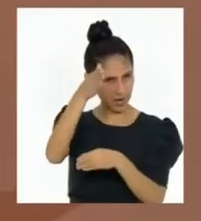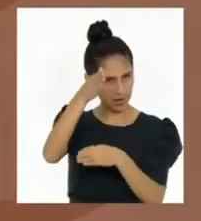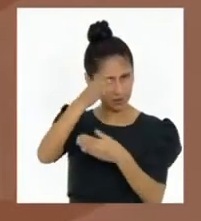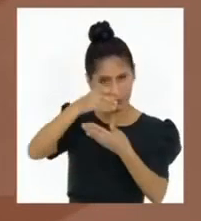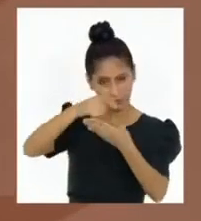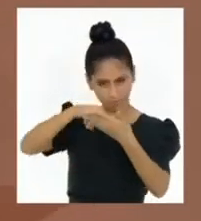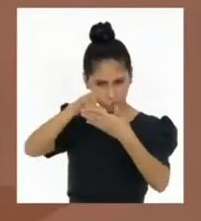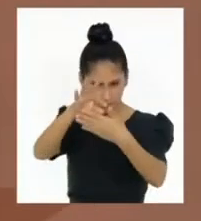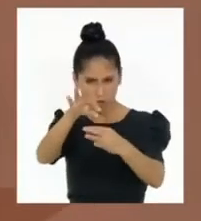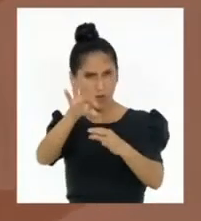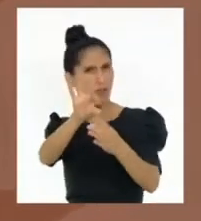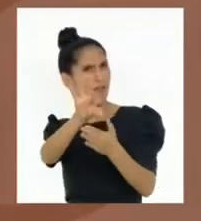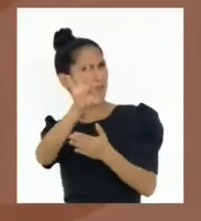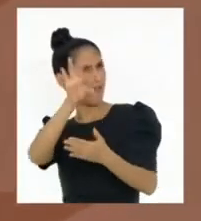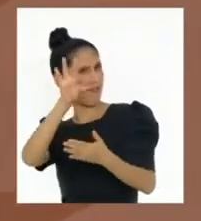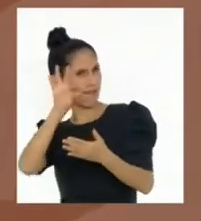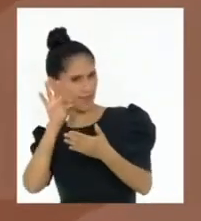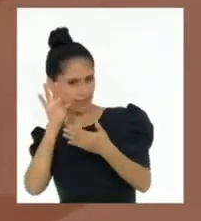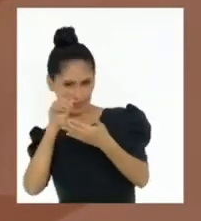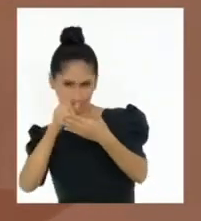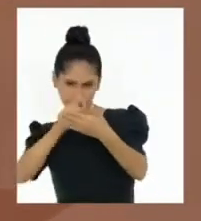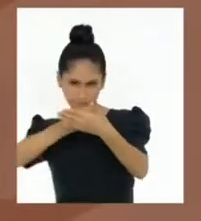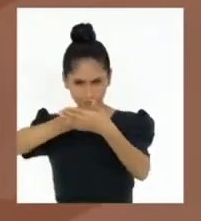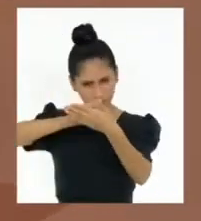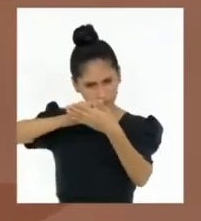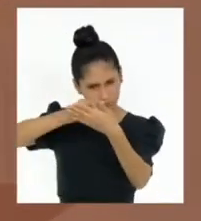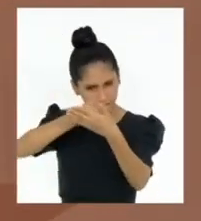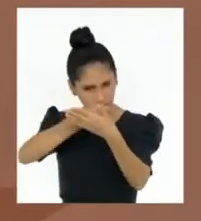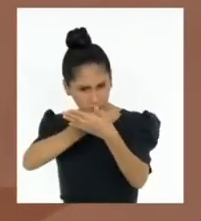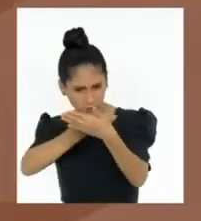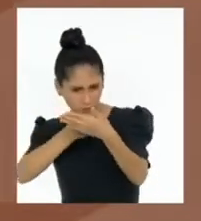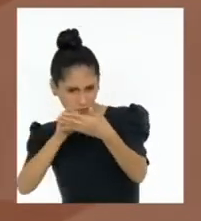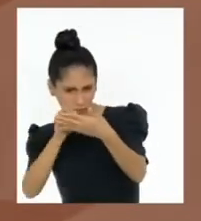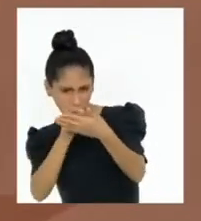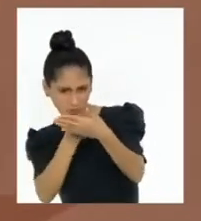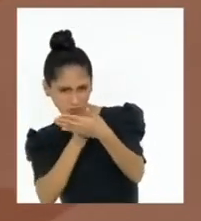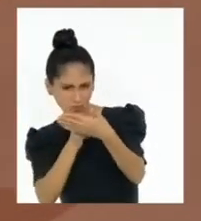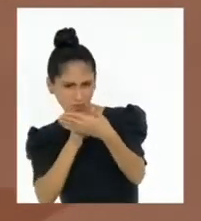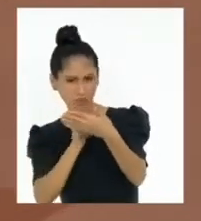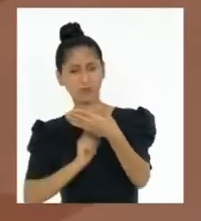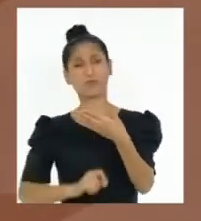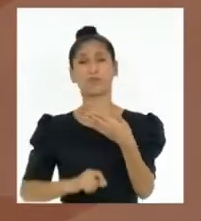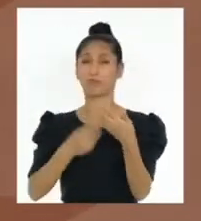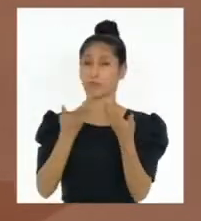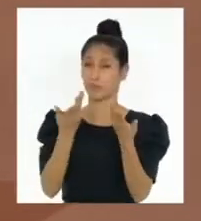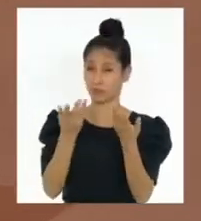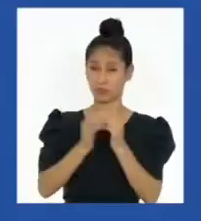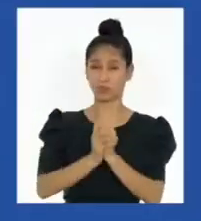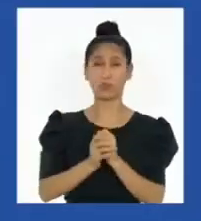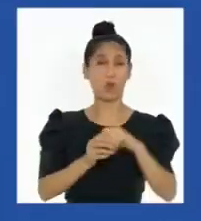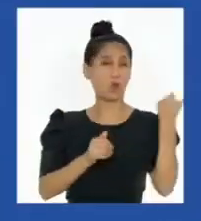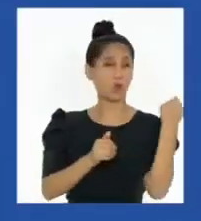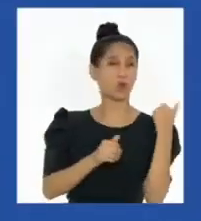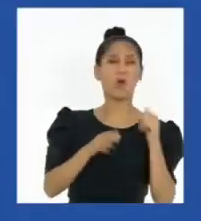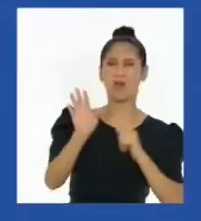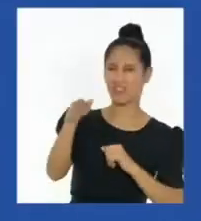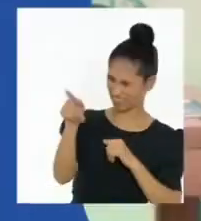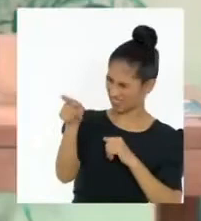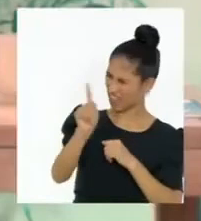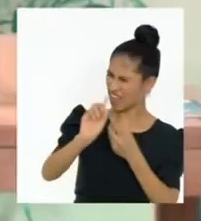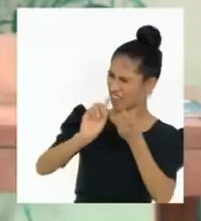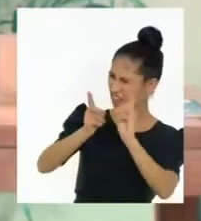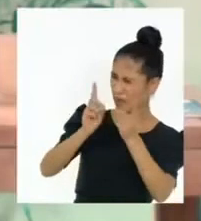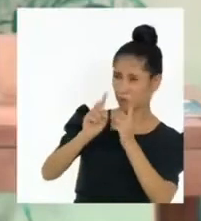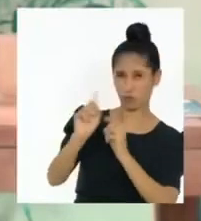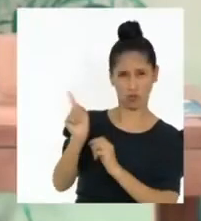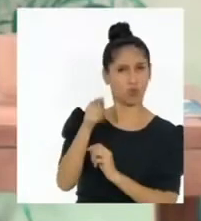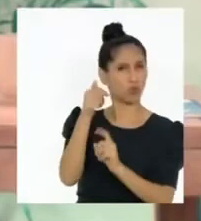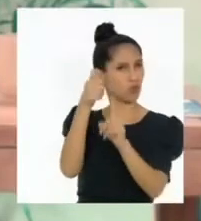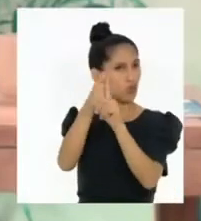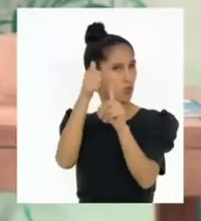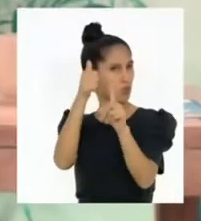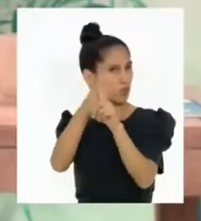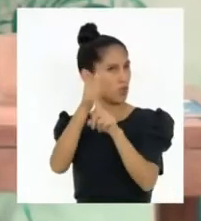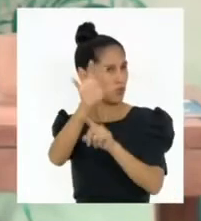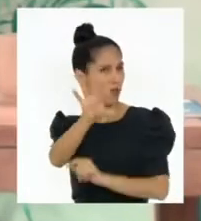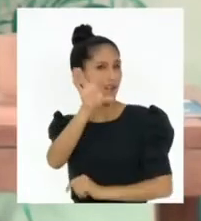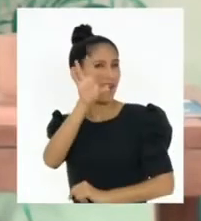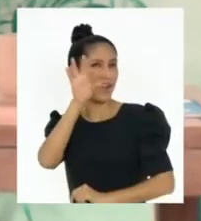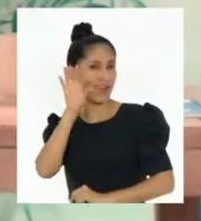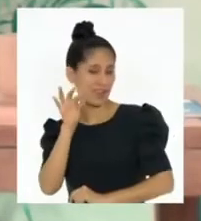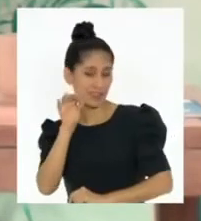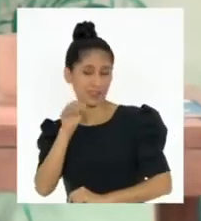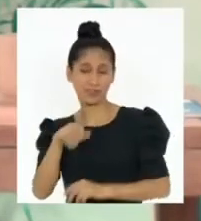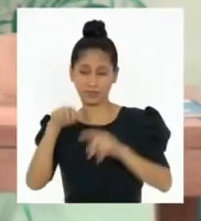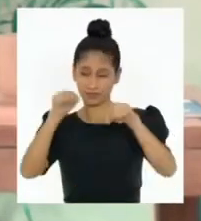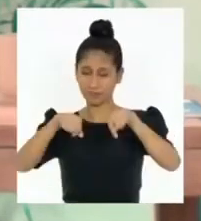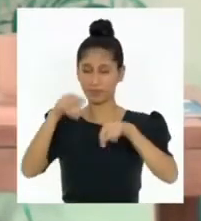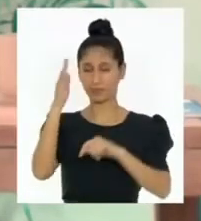nuestros representantes y a nuestras autoridades sin ningún intermediario. Y ahora que sabemos que es una gran